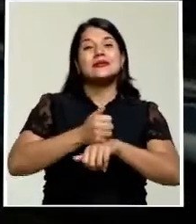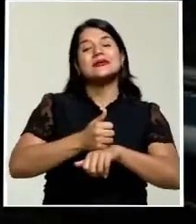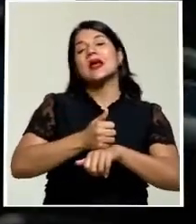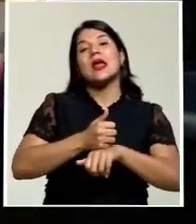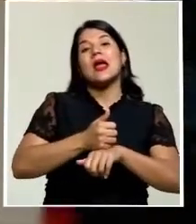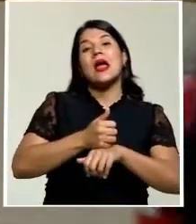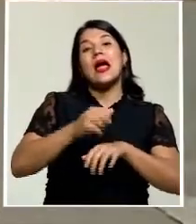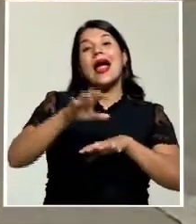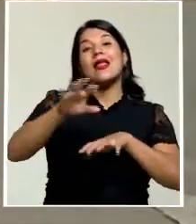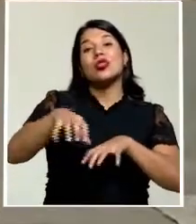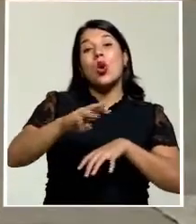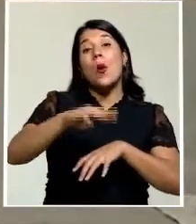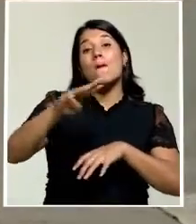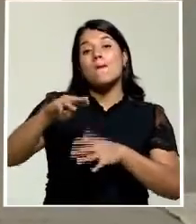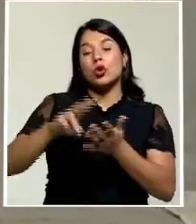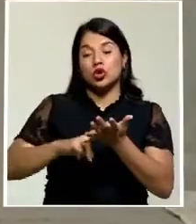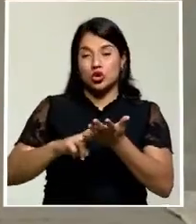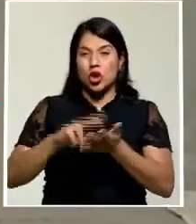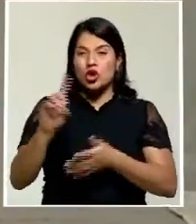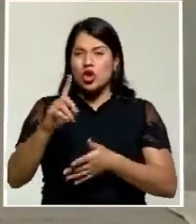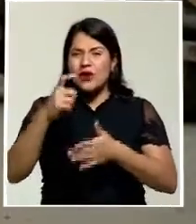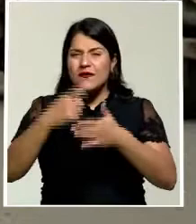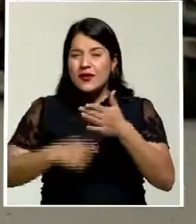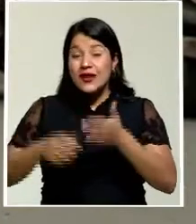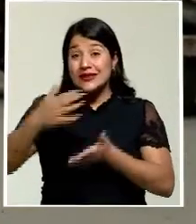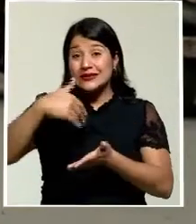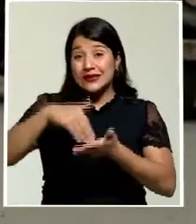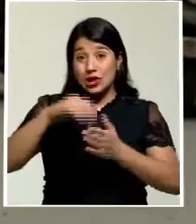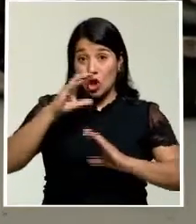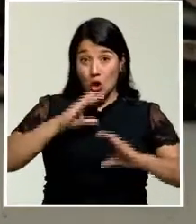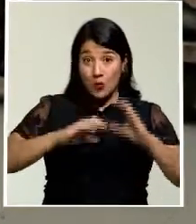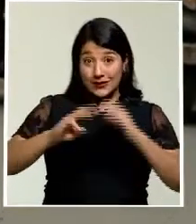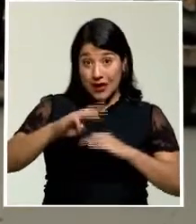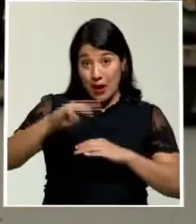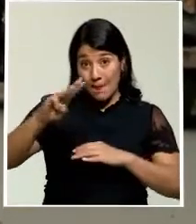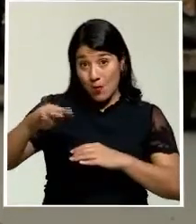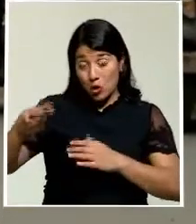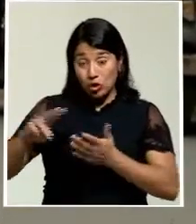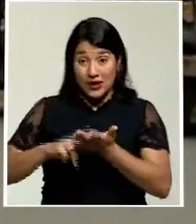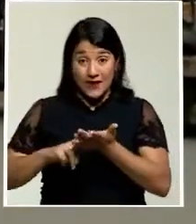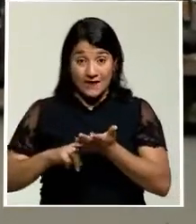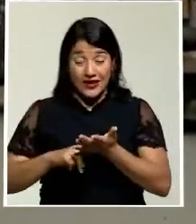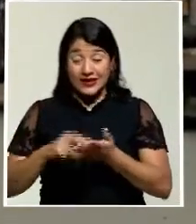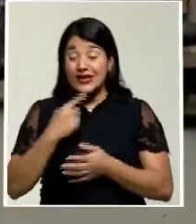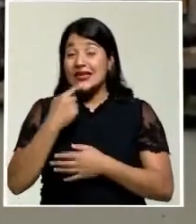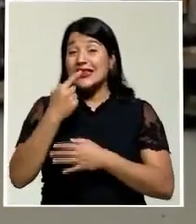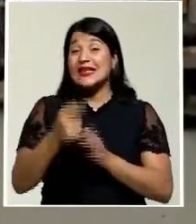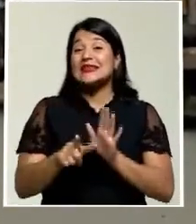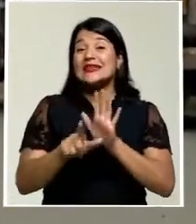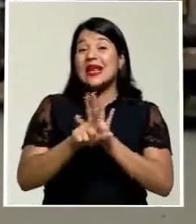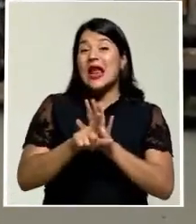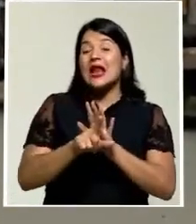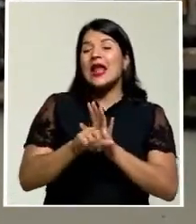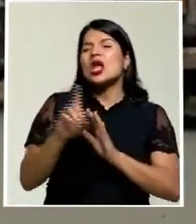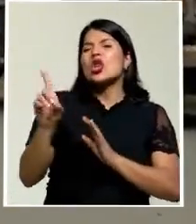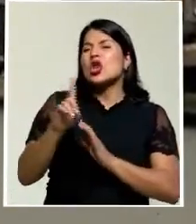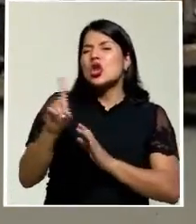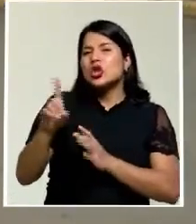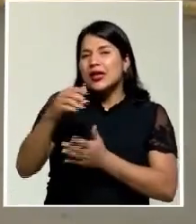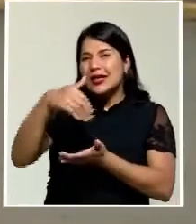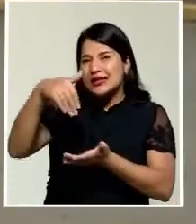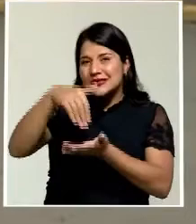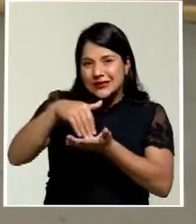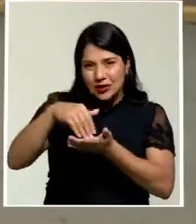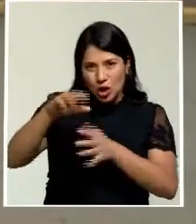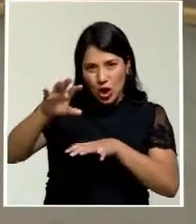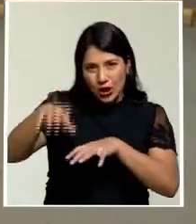La firma se realizó en el Centro Comercial Monteverde. La nueva ley establece que la cabecera del cantón estará en la comunidad de Santa Elena,